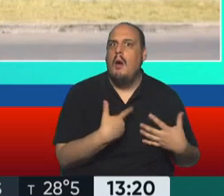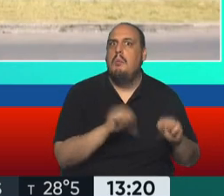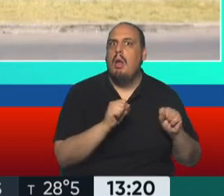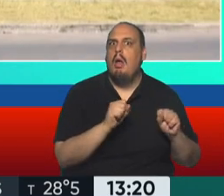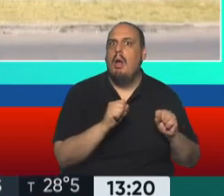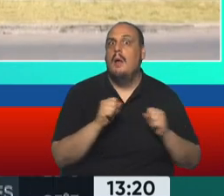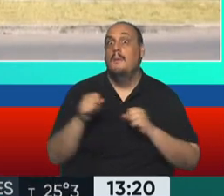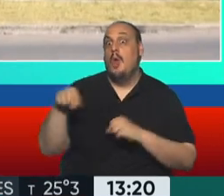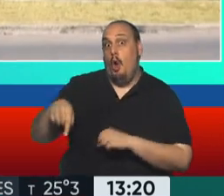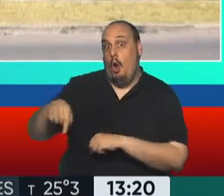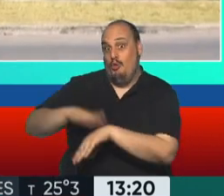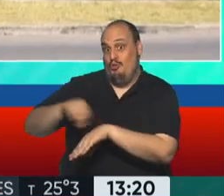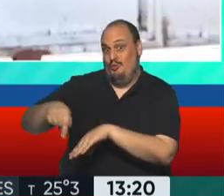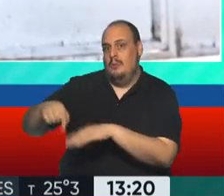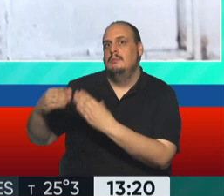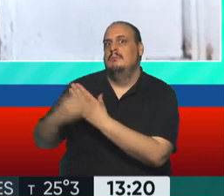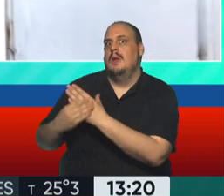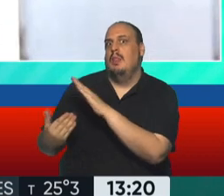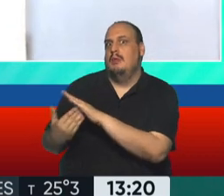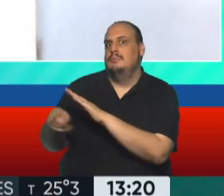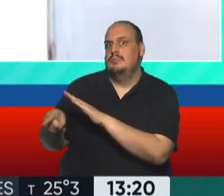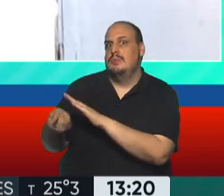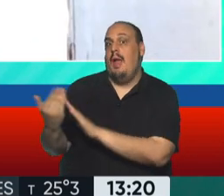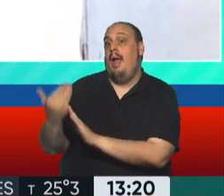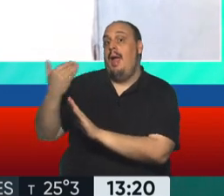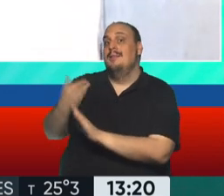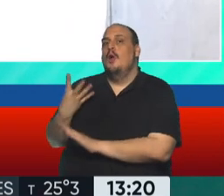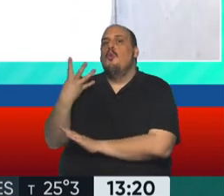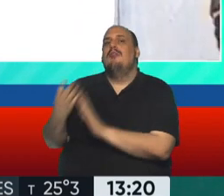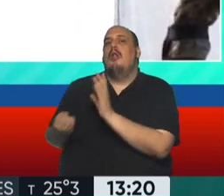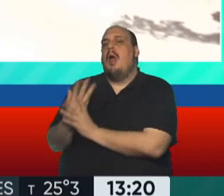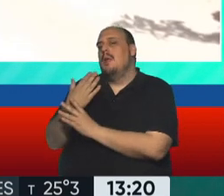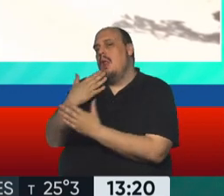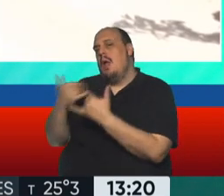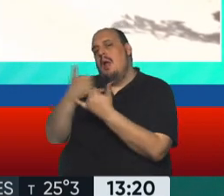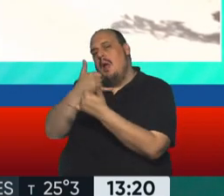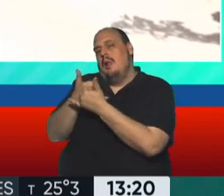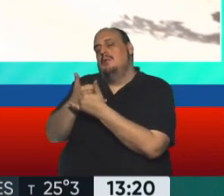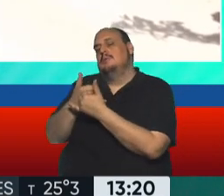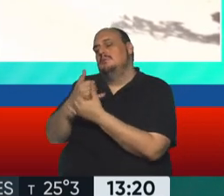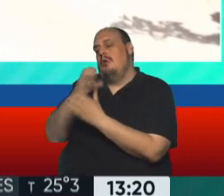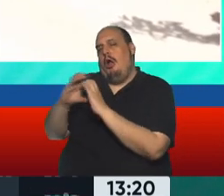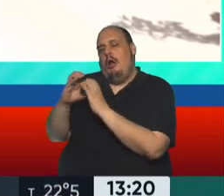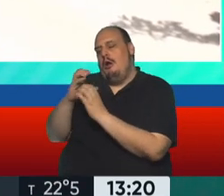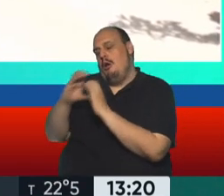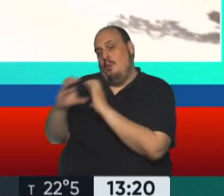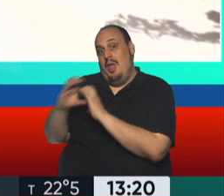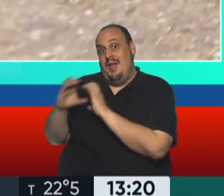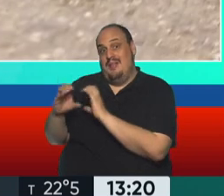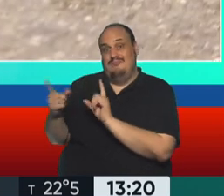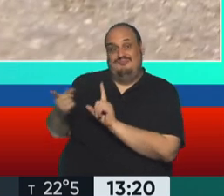primer ministro, actual primer ministro, había tenido conversaciones a las 4 de la mañana, 4.03, 4.20 de la mañana, con